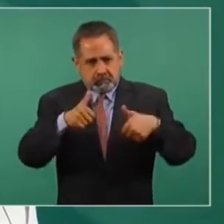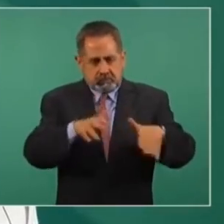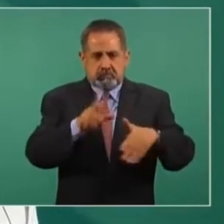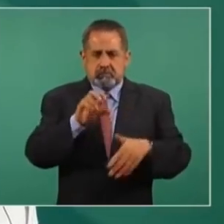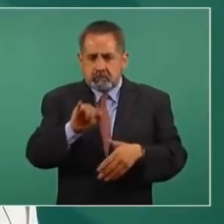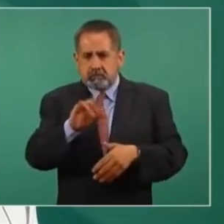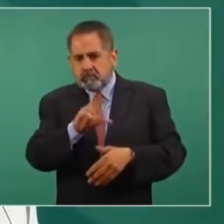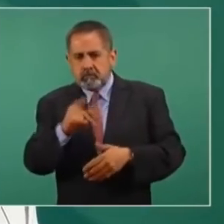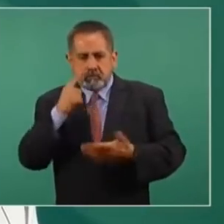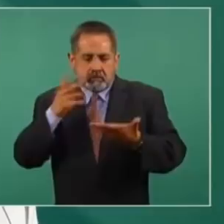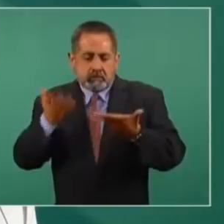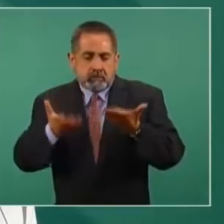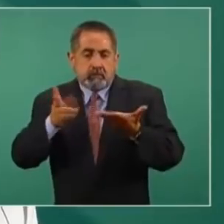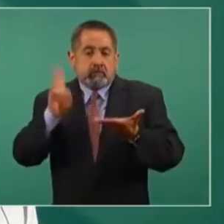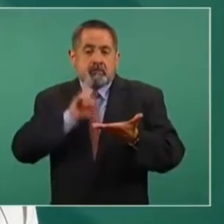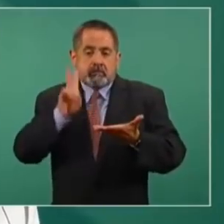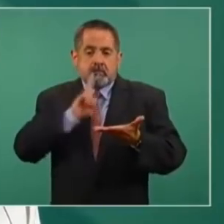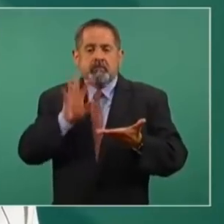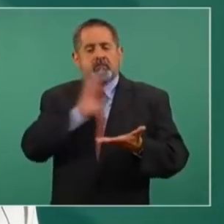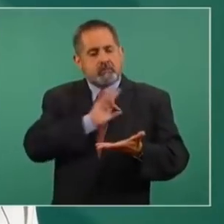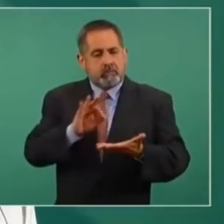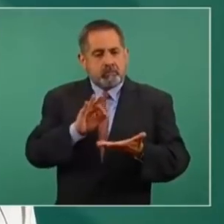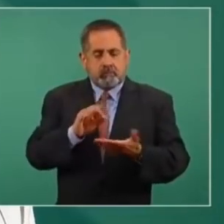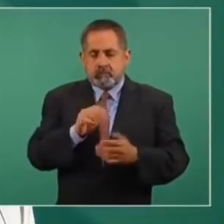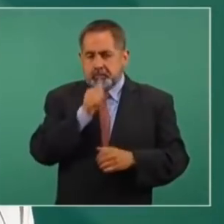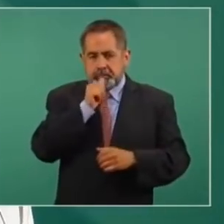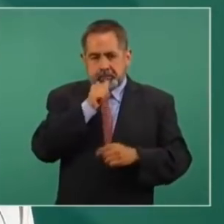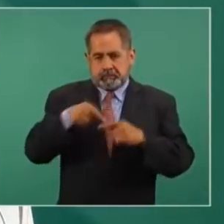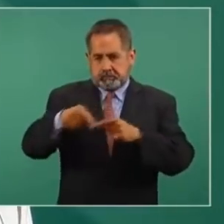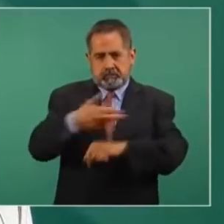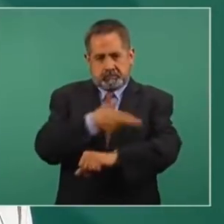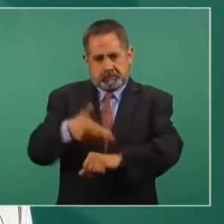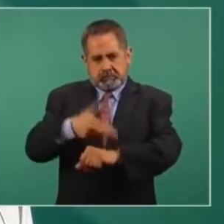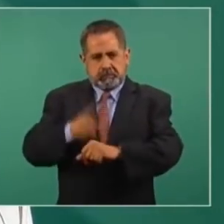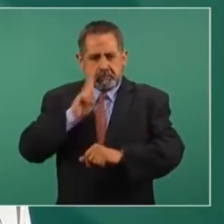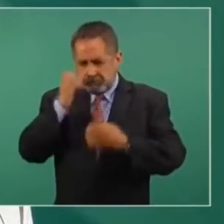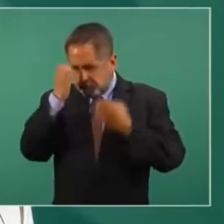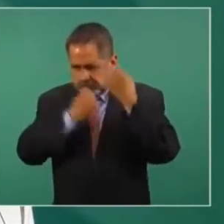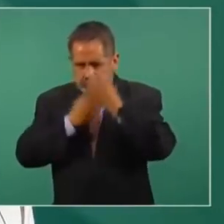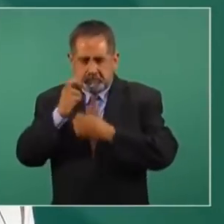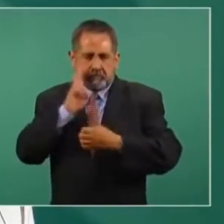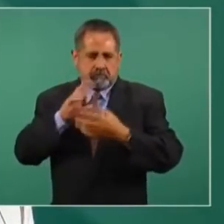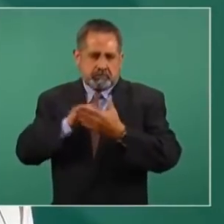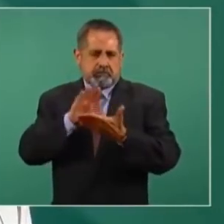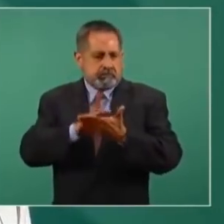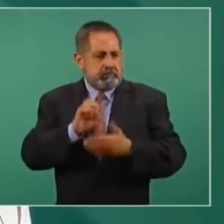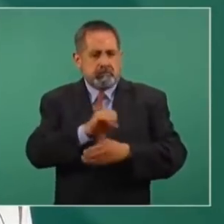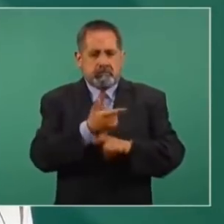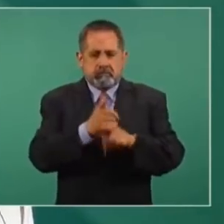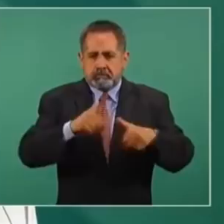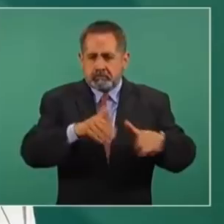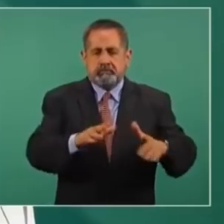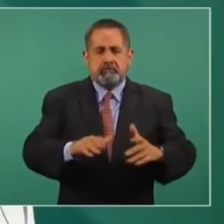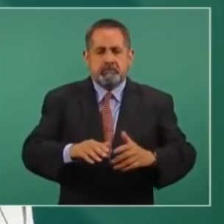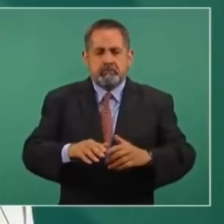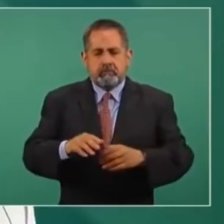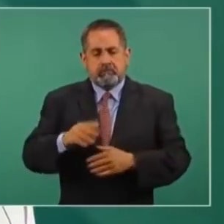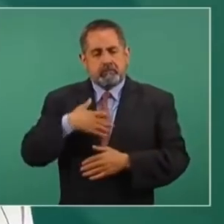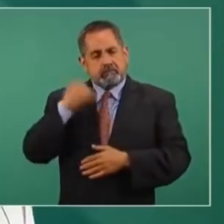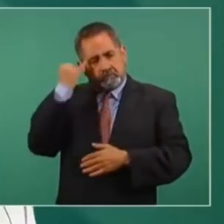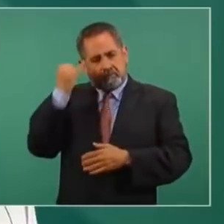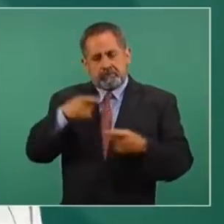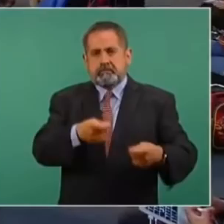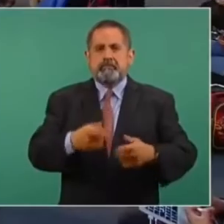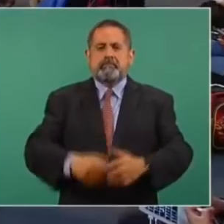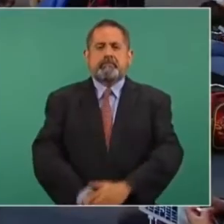expediente sí puede ser considerado para ser y aplicarle la amnistía, ser amnistiado.